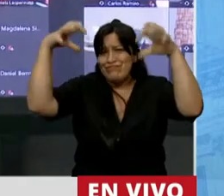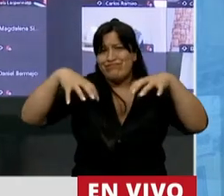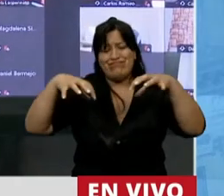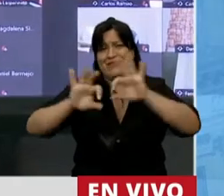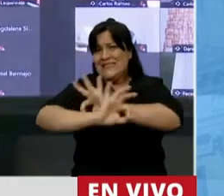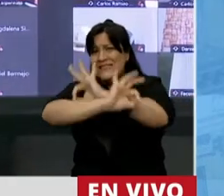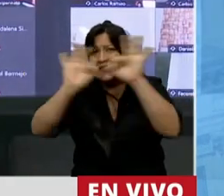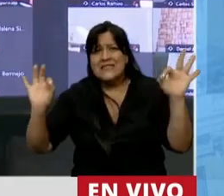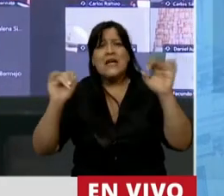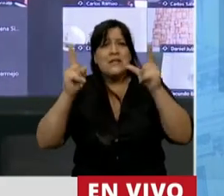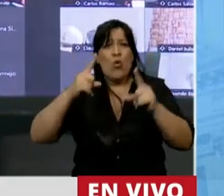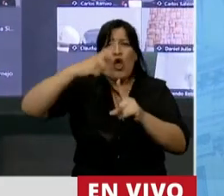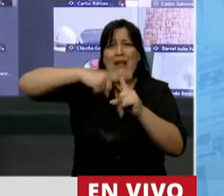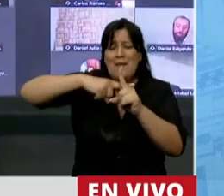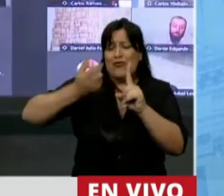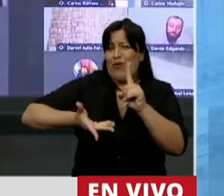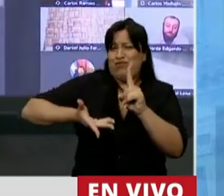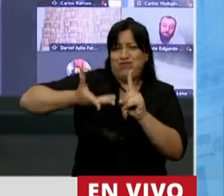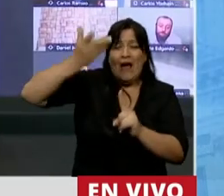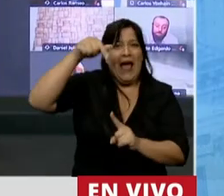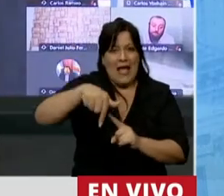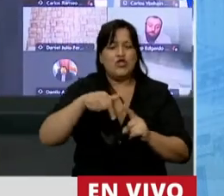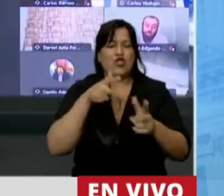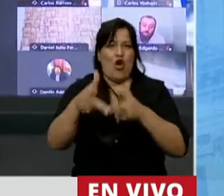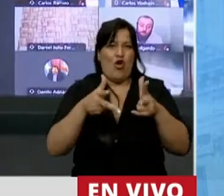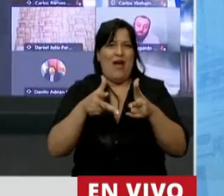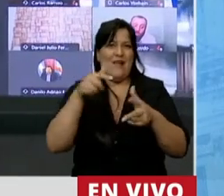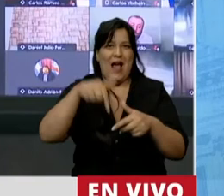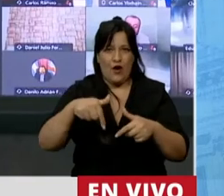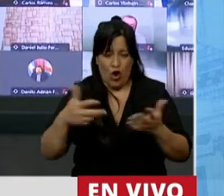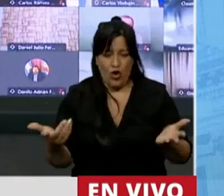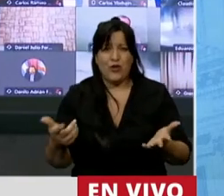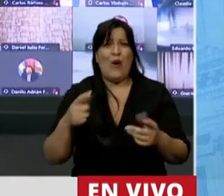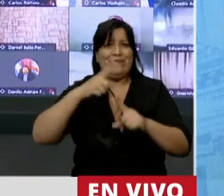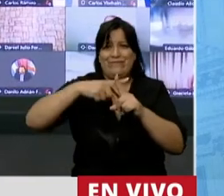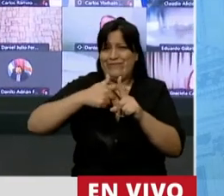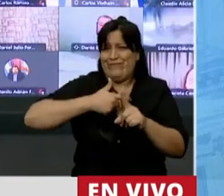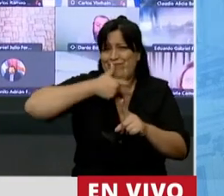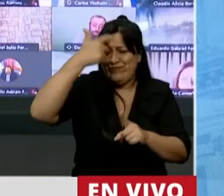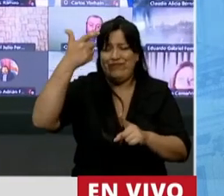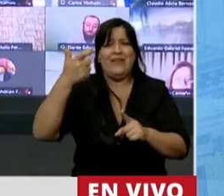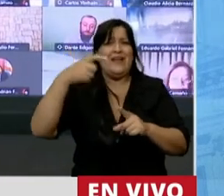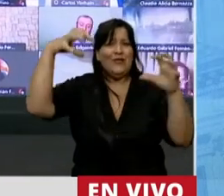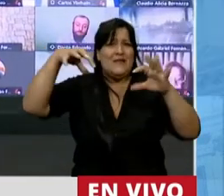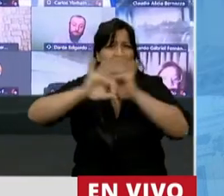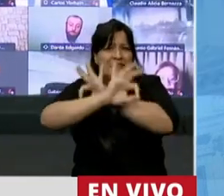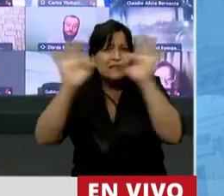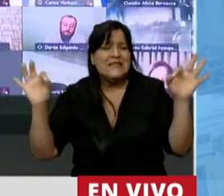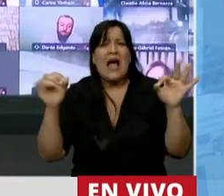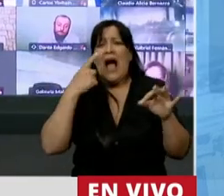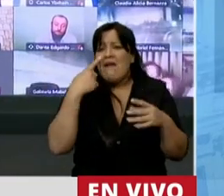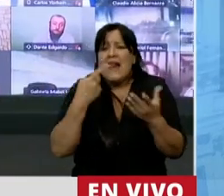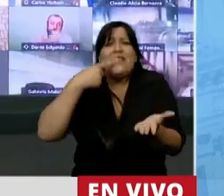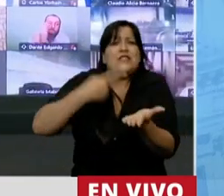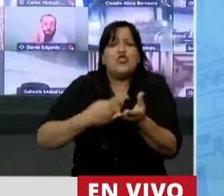Esto es lo que deberíamos estar discutiendo hoy. ¿Qué medidas adicionales, excepcionales, vamos a tomar